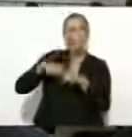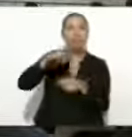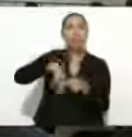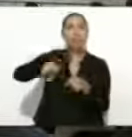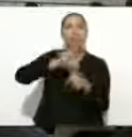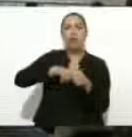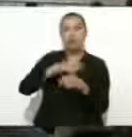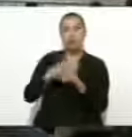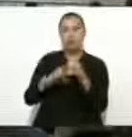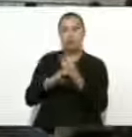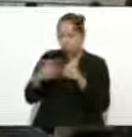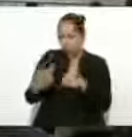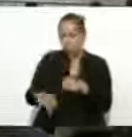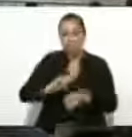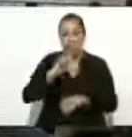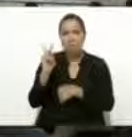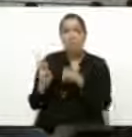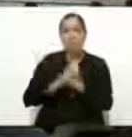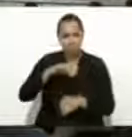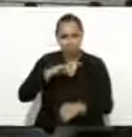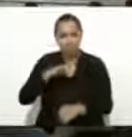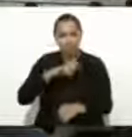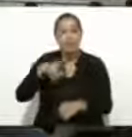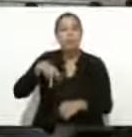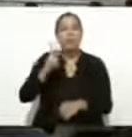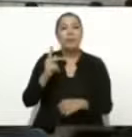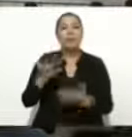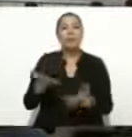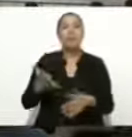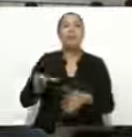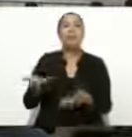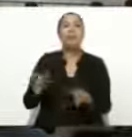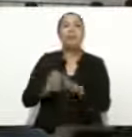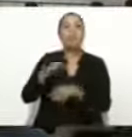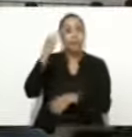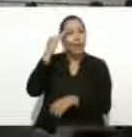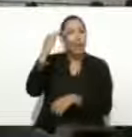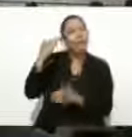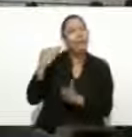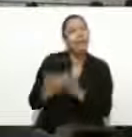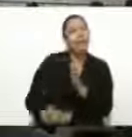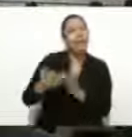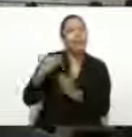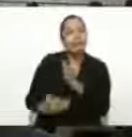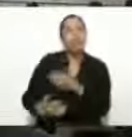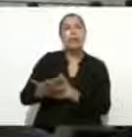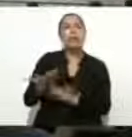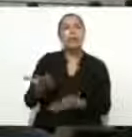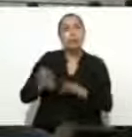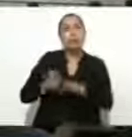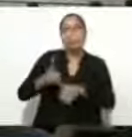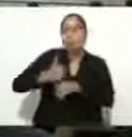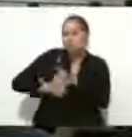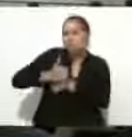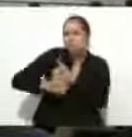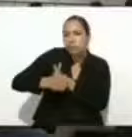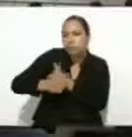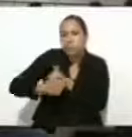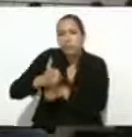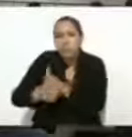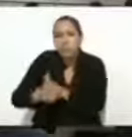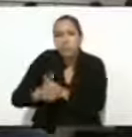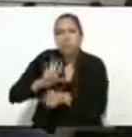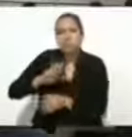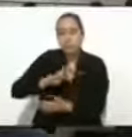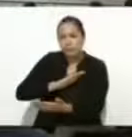que no les alcanzó el tiempo. Y sonó la